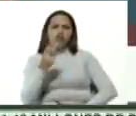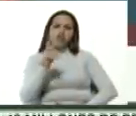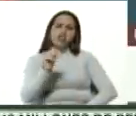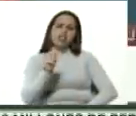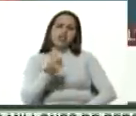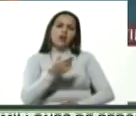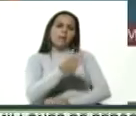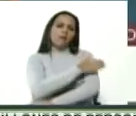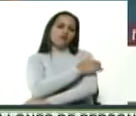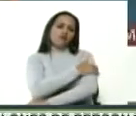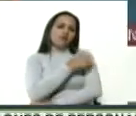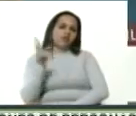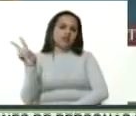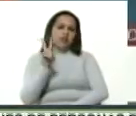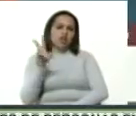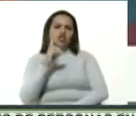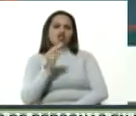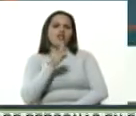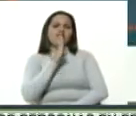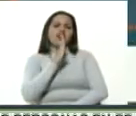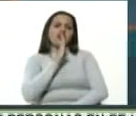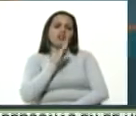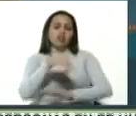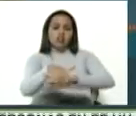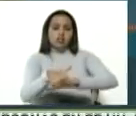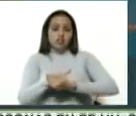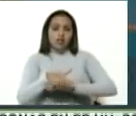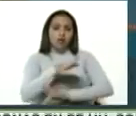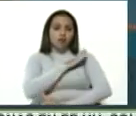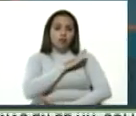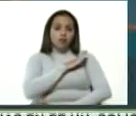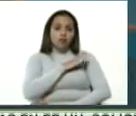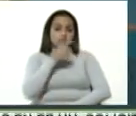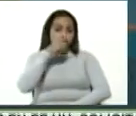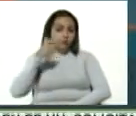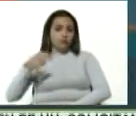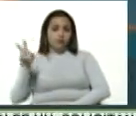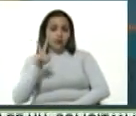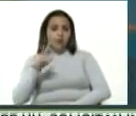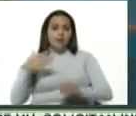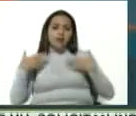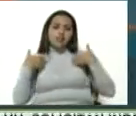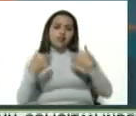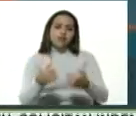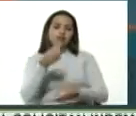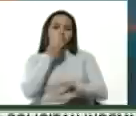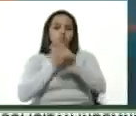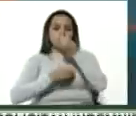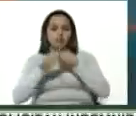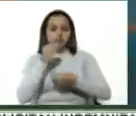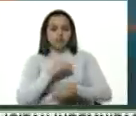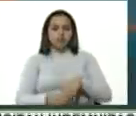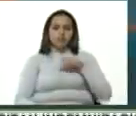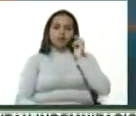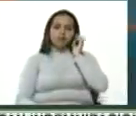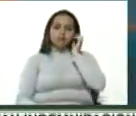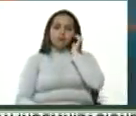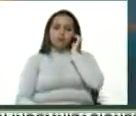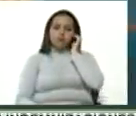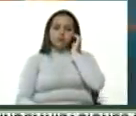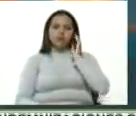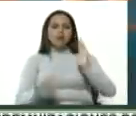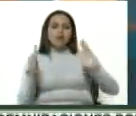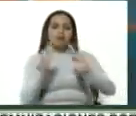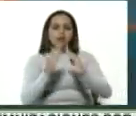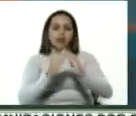oposición venezolana, no son del Banco de Inglaterra, son del pueblo venezolano. ¿Para qué? Para su salud, para su alimentación, para su vivienda, para